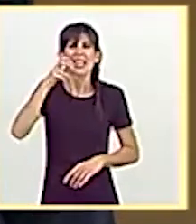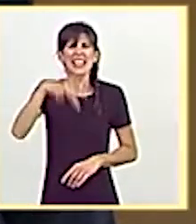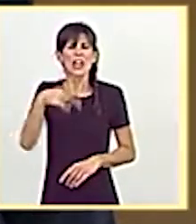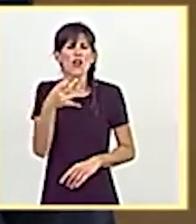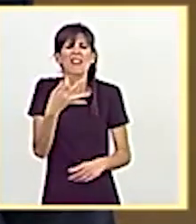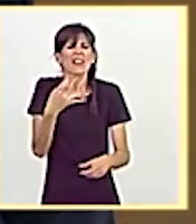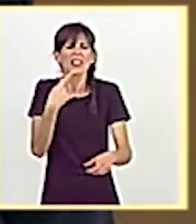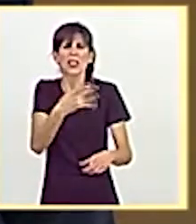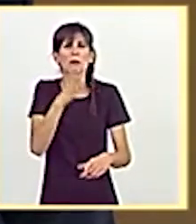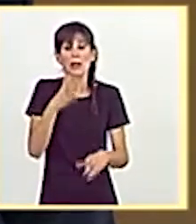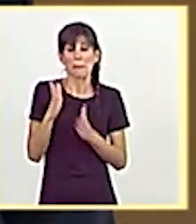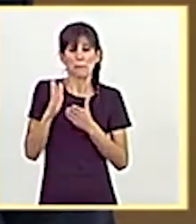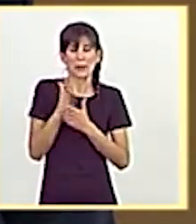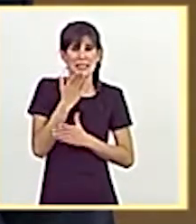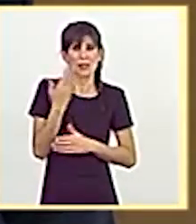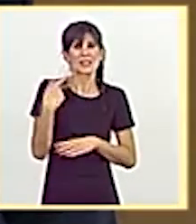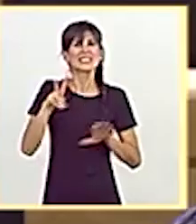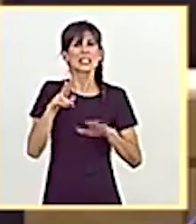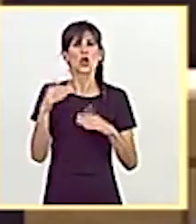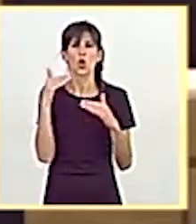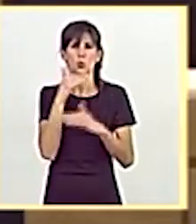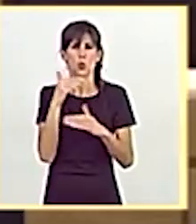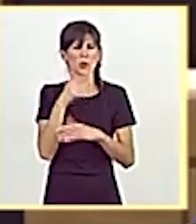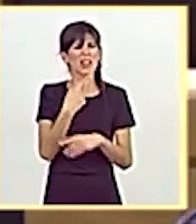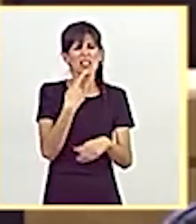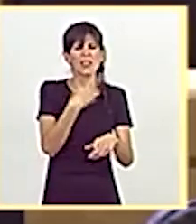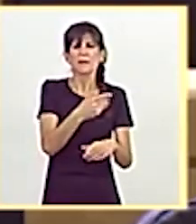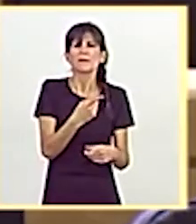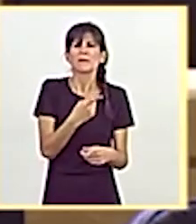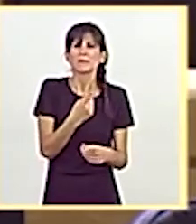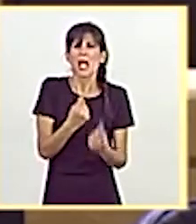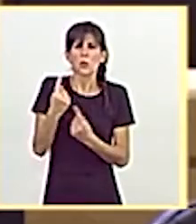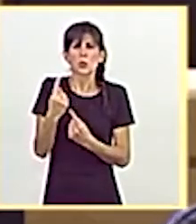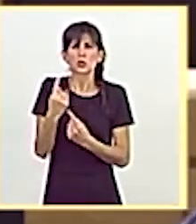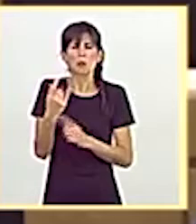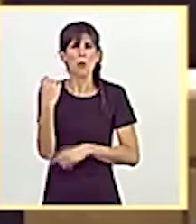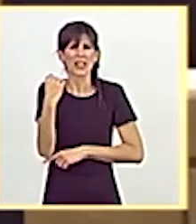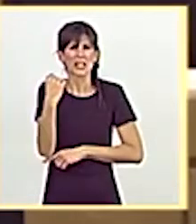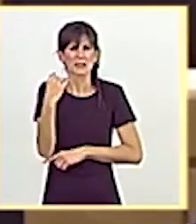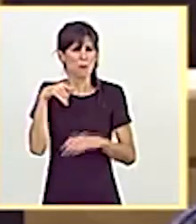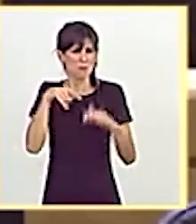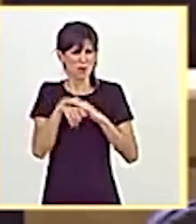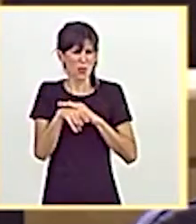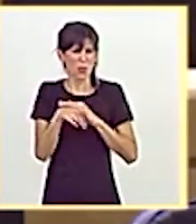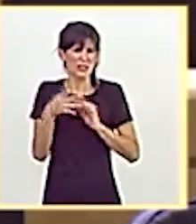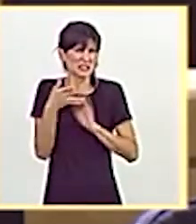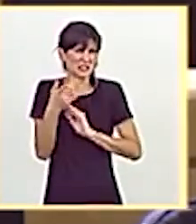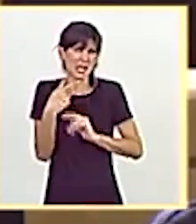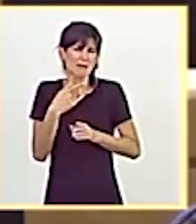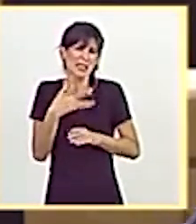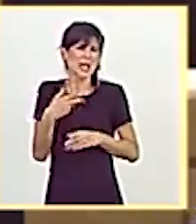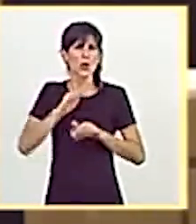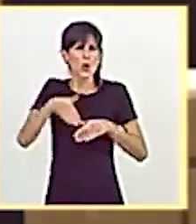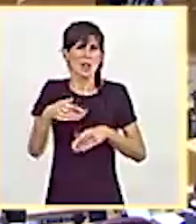se refería cuando el pasado 7 de octubre habló de algunos poderes profundos que nos quieren devolver al pasado?